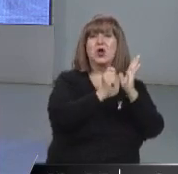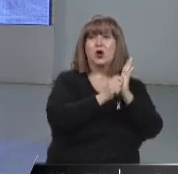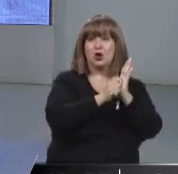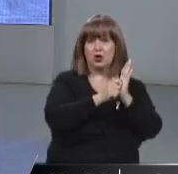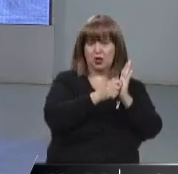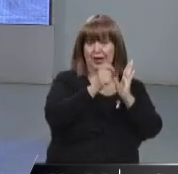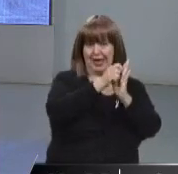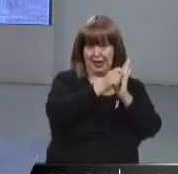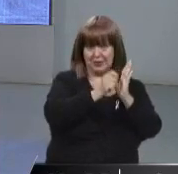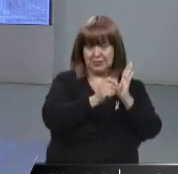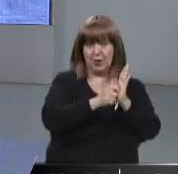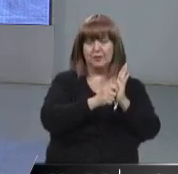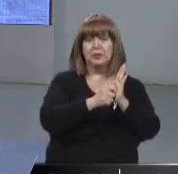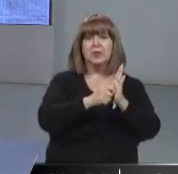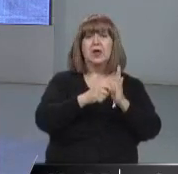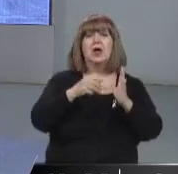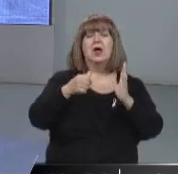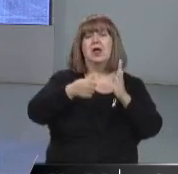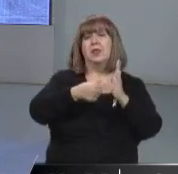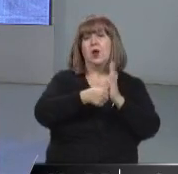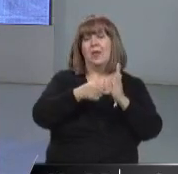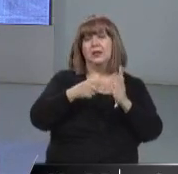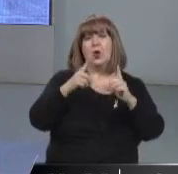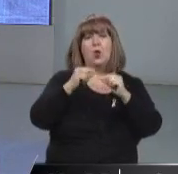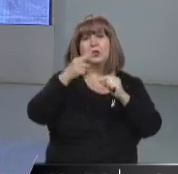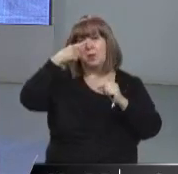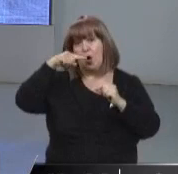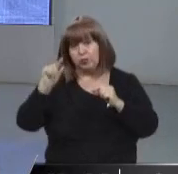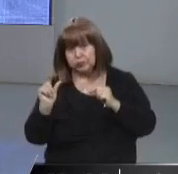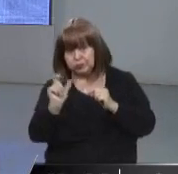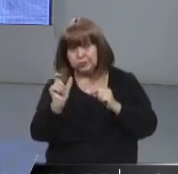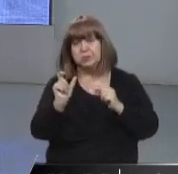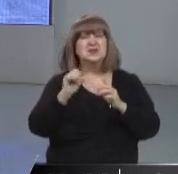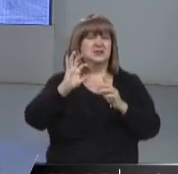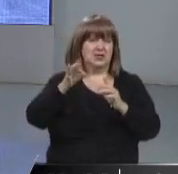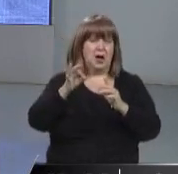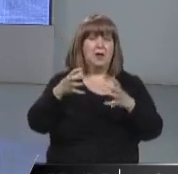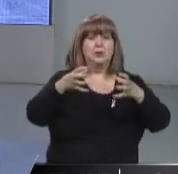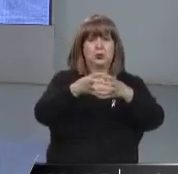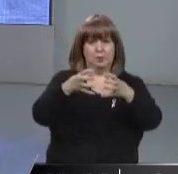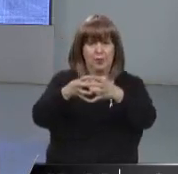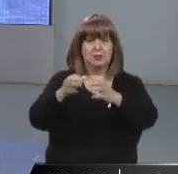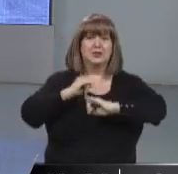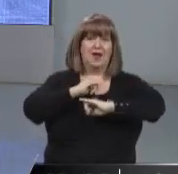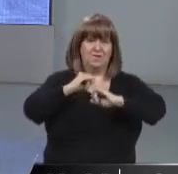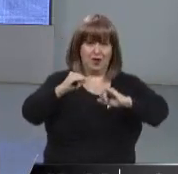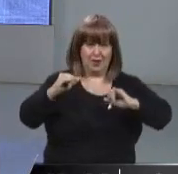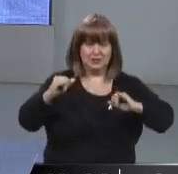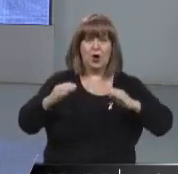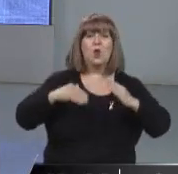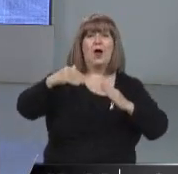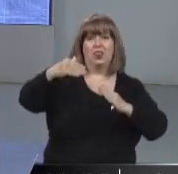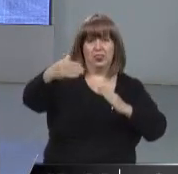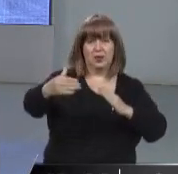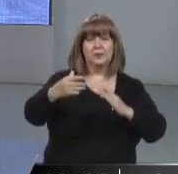inscribirse. Se va a pagar por terminación de DNI, o sea que va a ir correspondiendo un día para cada uno de los grupos. Se irá comunicando, claro. Claro, el tema es que